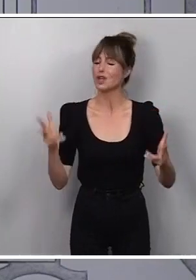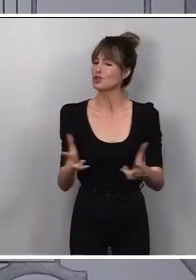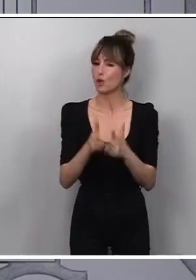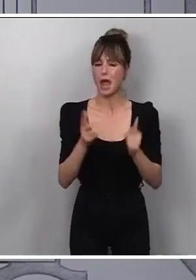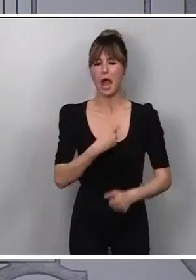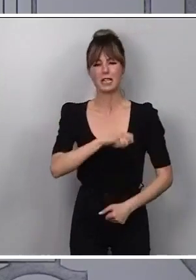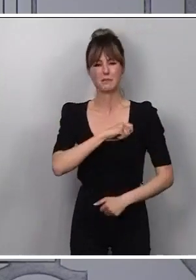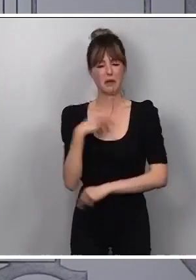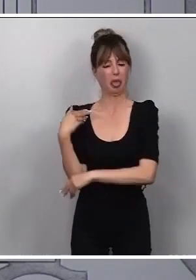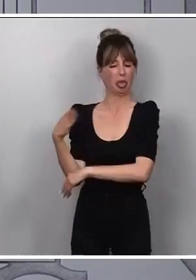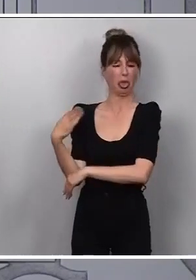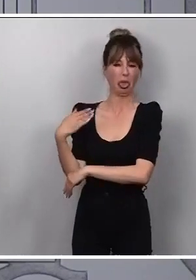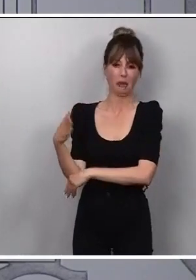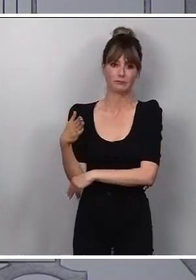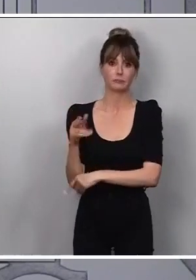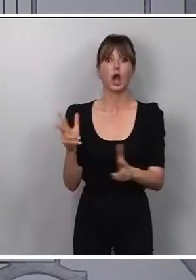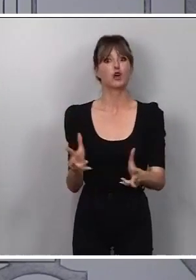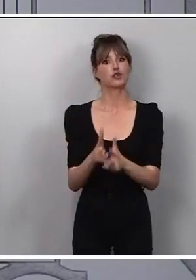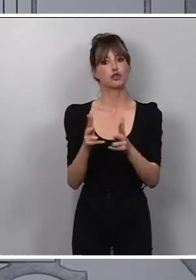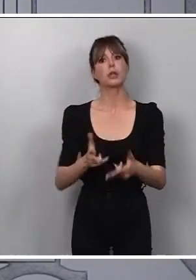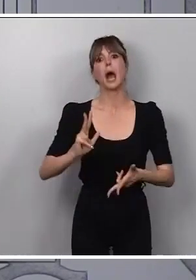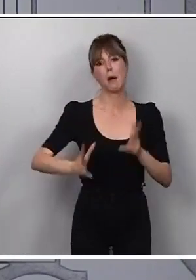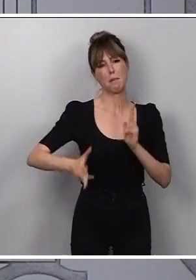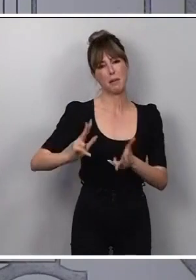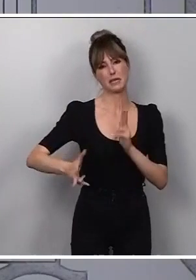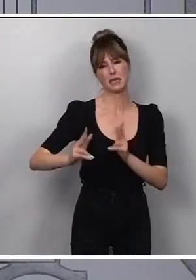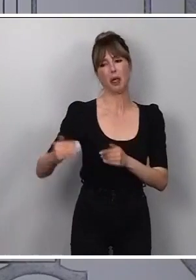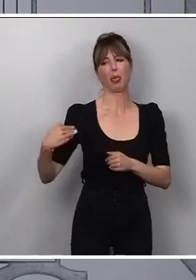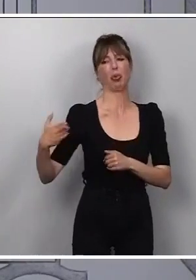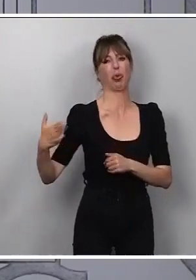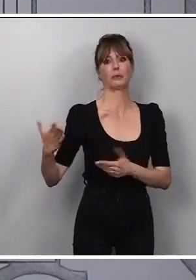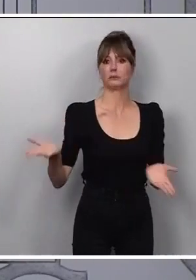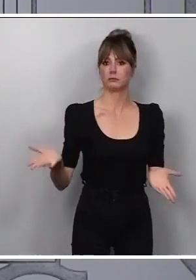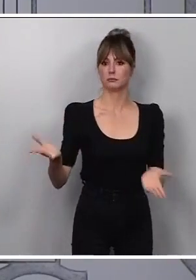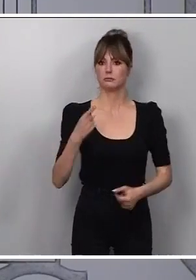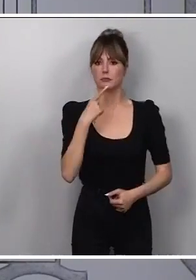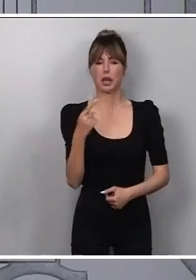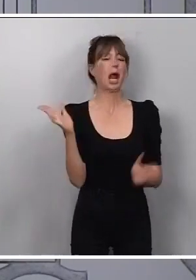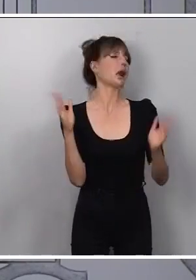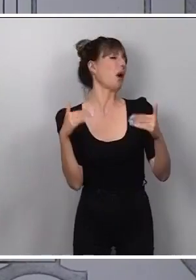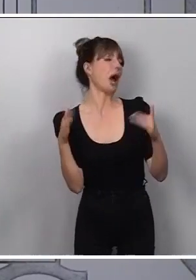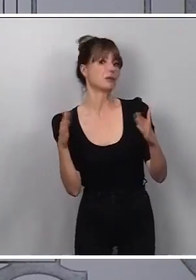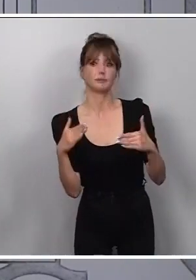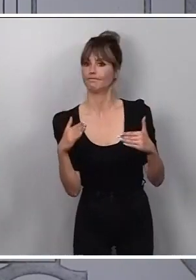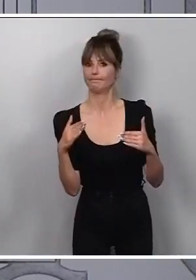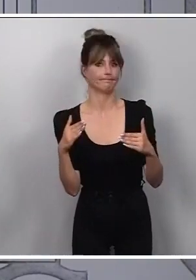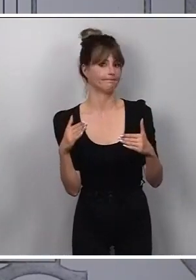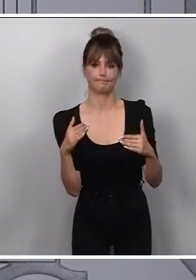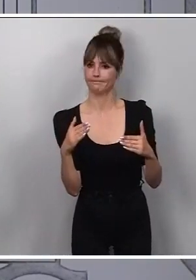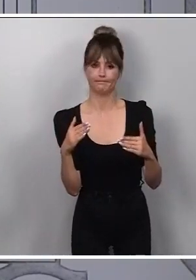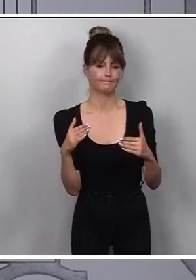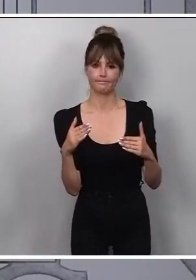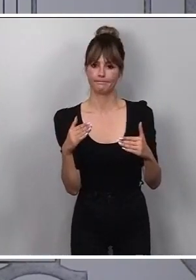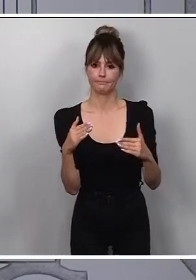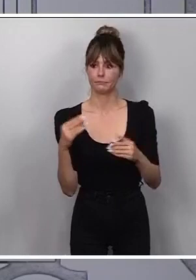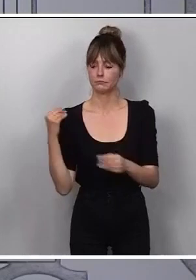española, a la sociedad vasca, y desde luego demuestra también un negacionismo incompatible, absolutamente incompatible